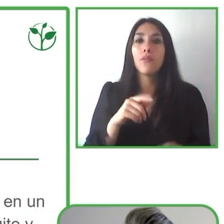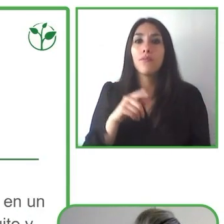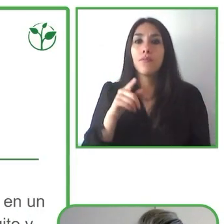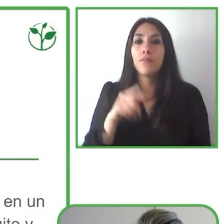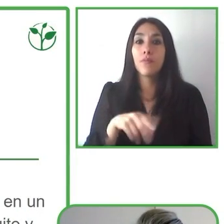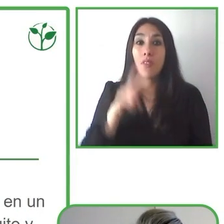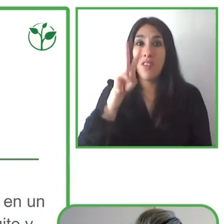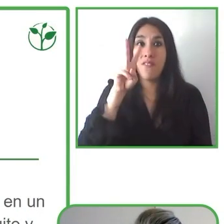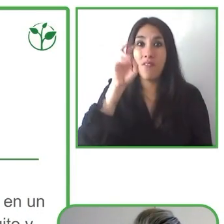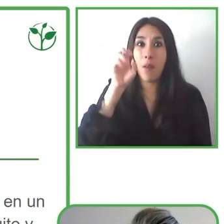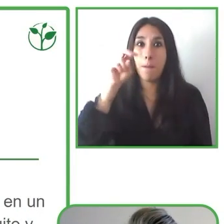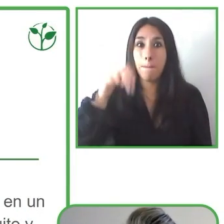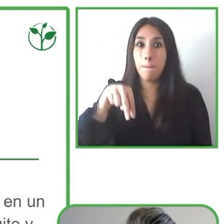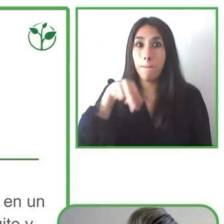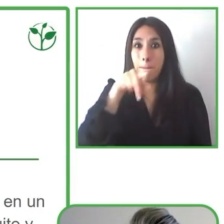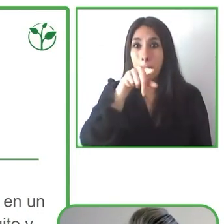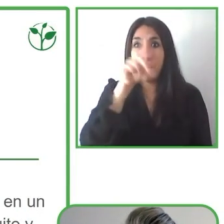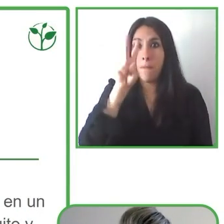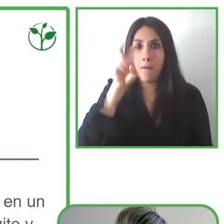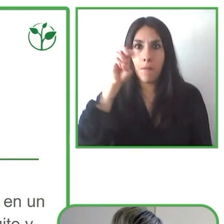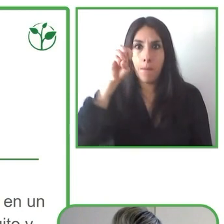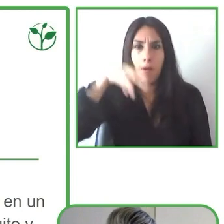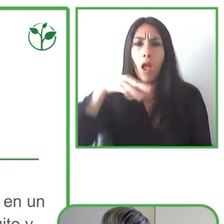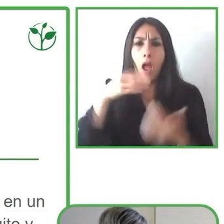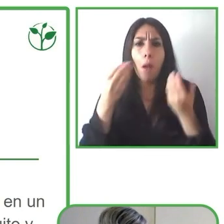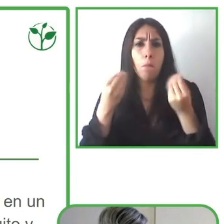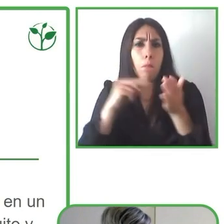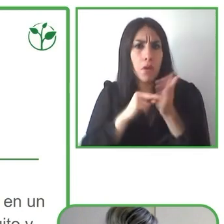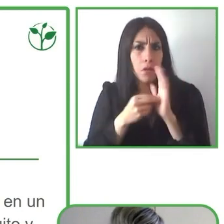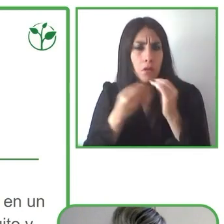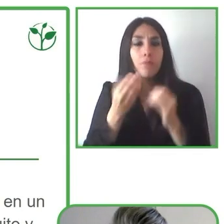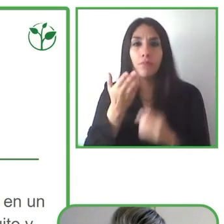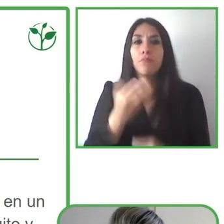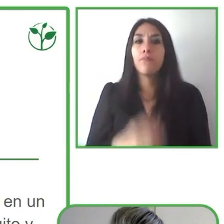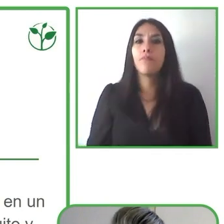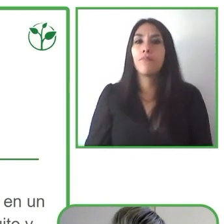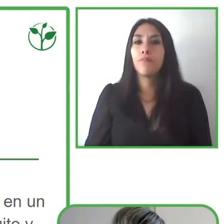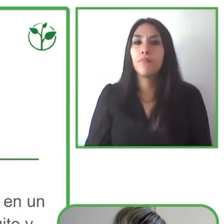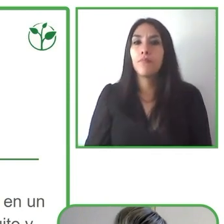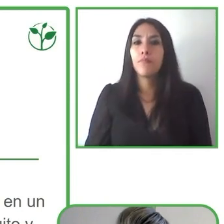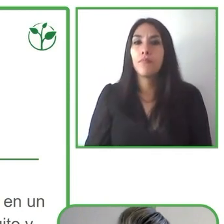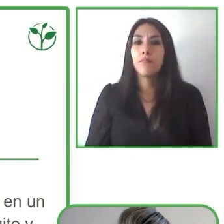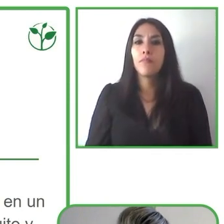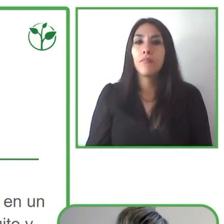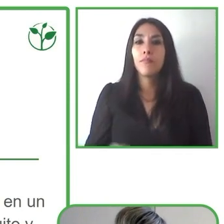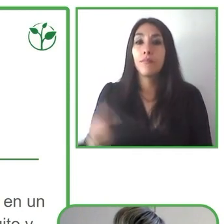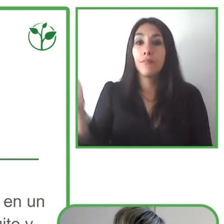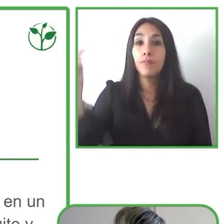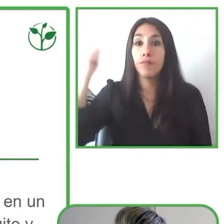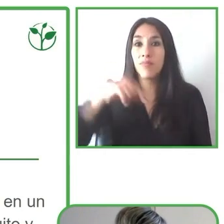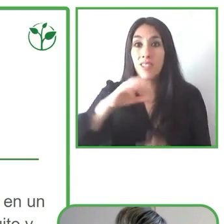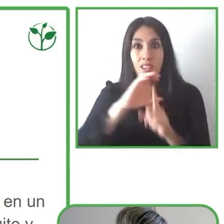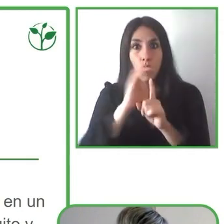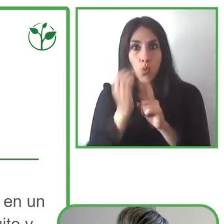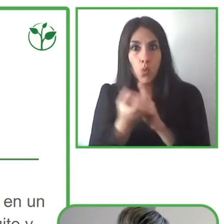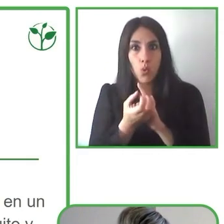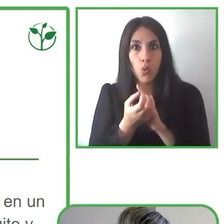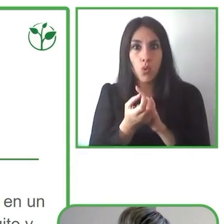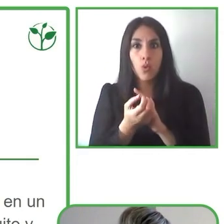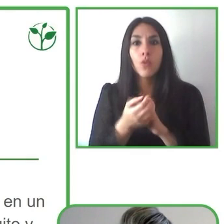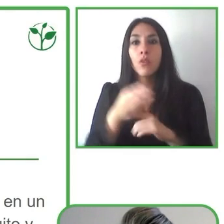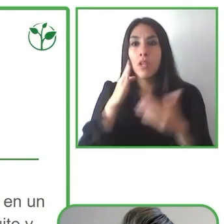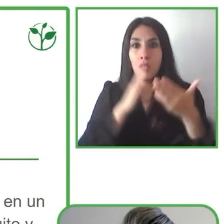Benká significaba Ben Hacia la Cultura Accesible, una aplicación que conecta a quienes